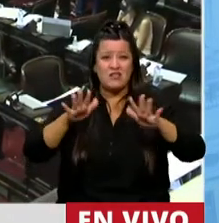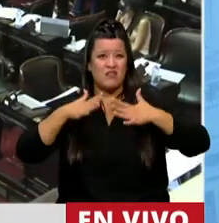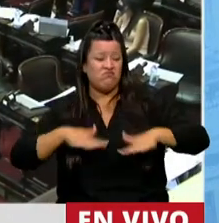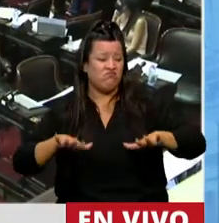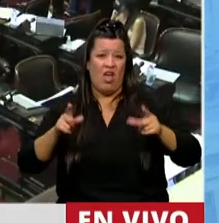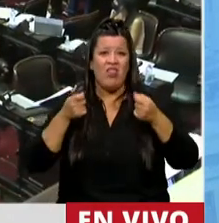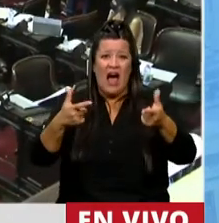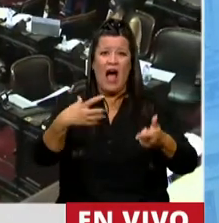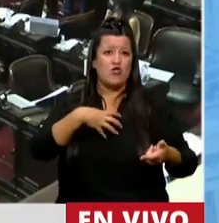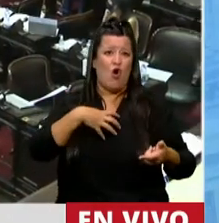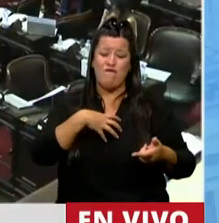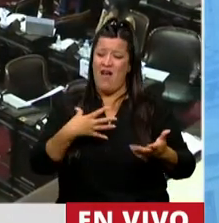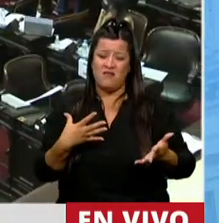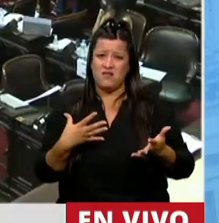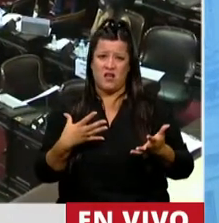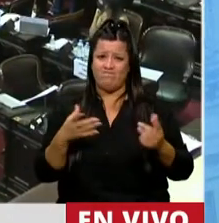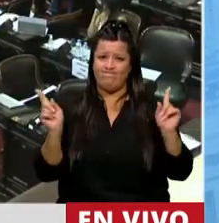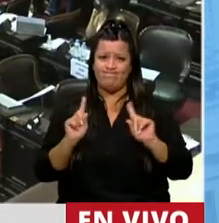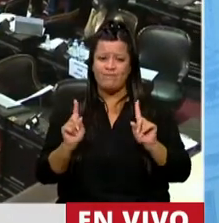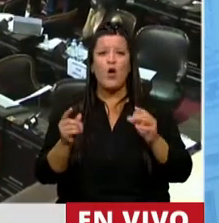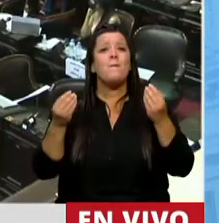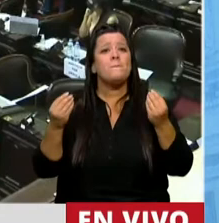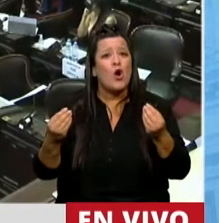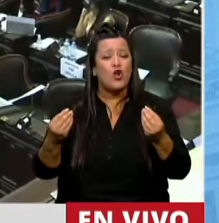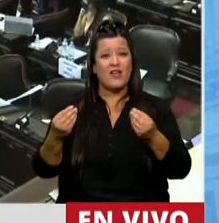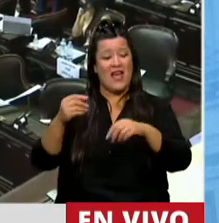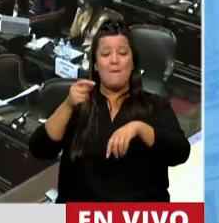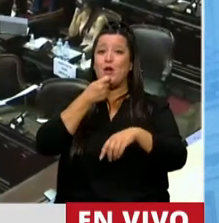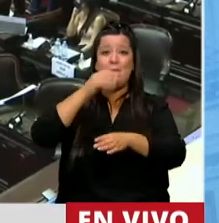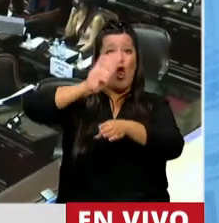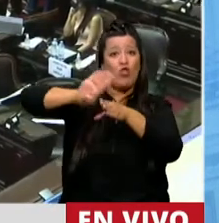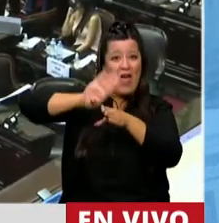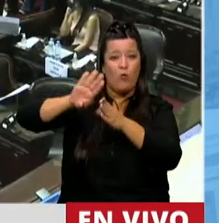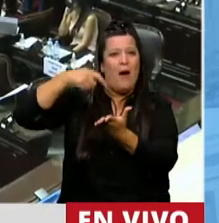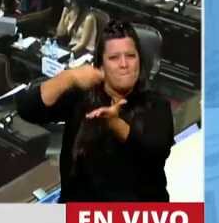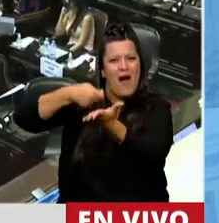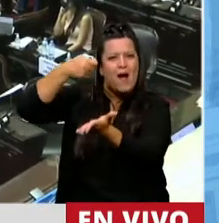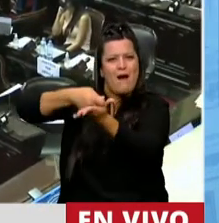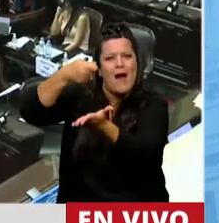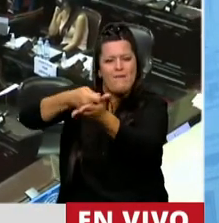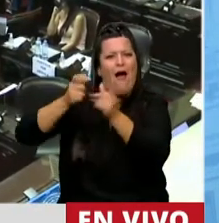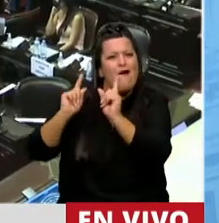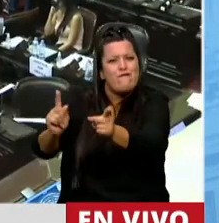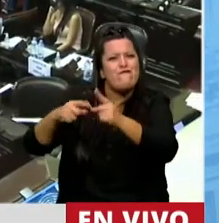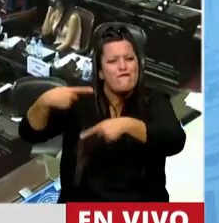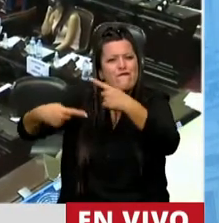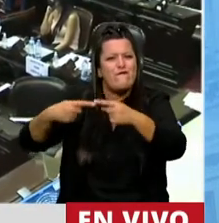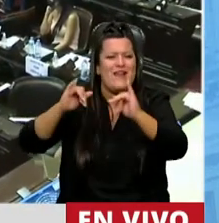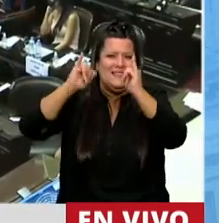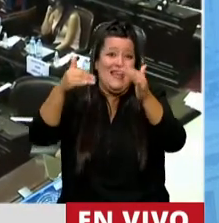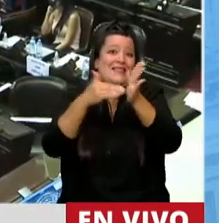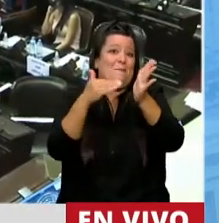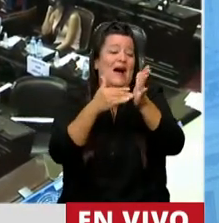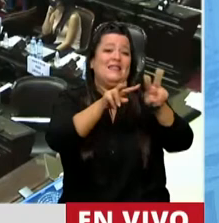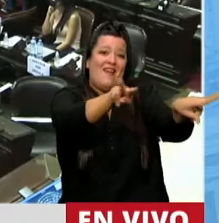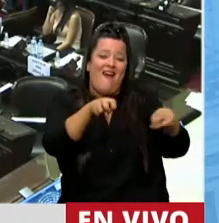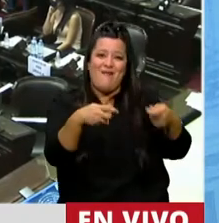confianza muy difícil, porque la sostenibilidad de una deuda tiene que ver con los déficits, pero tiene que ver